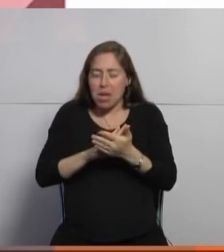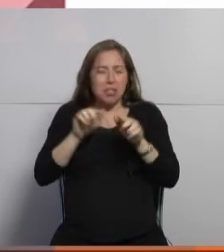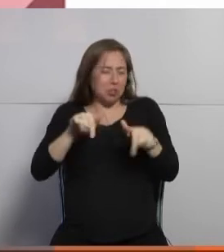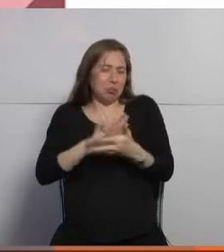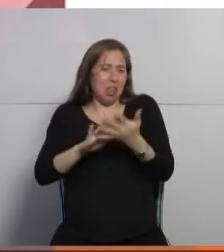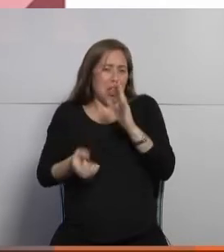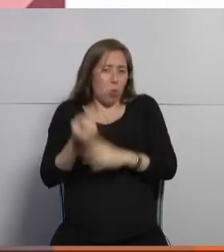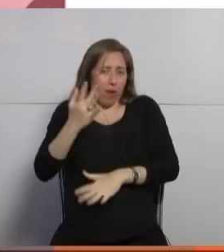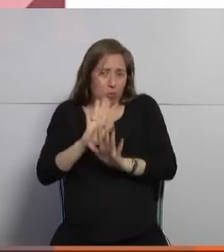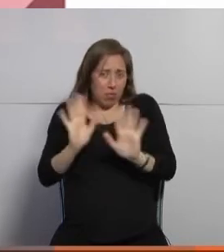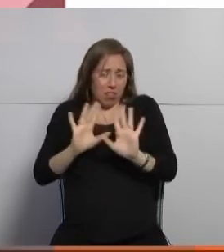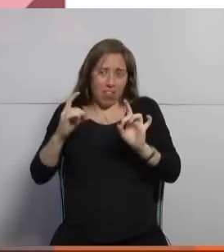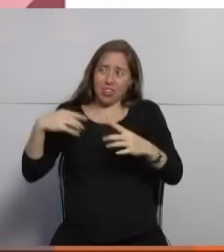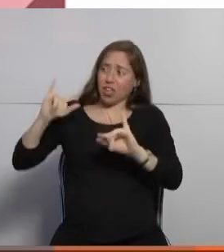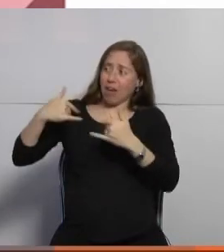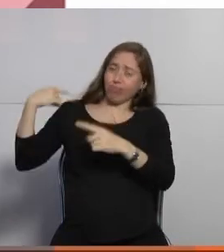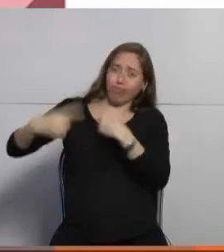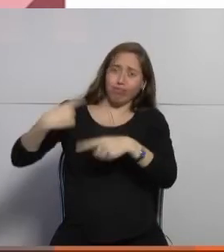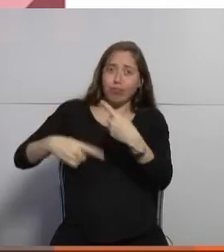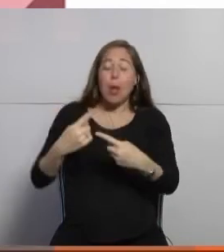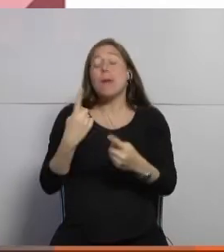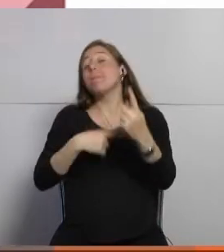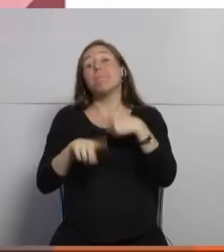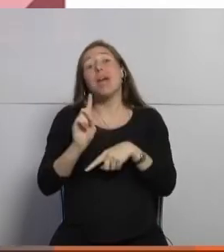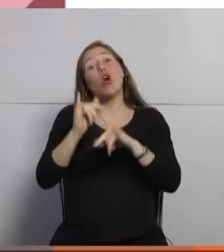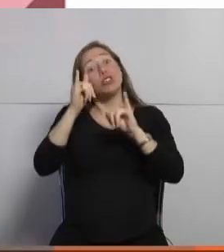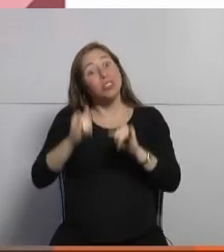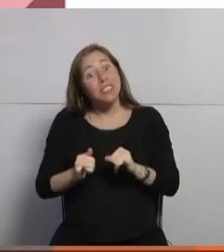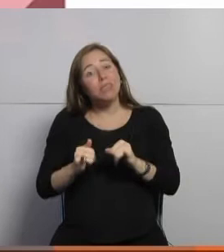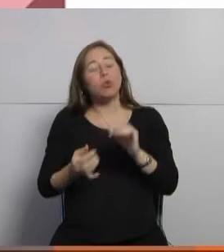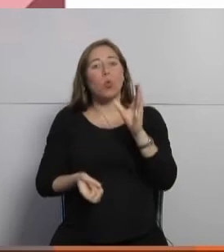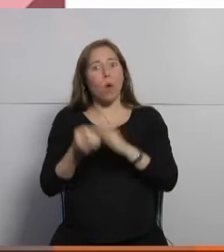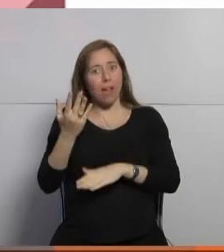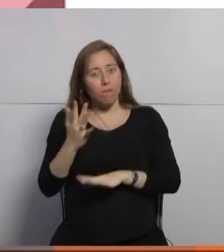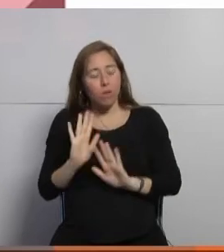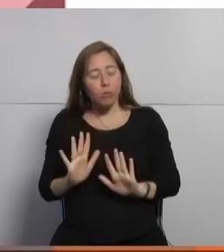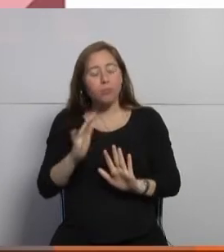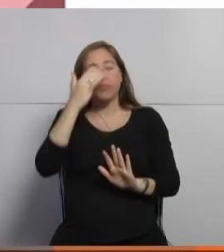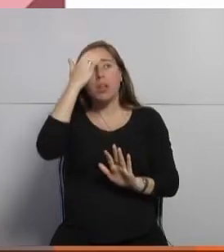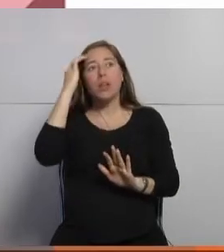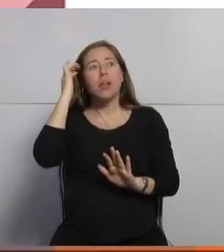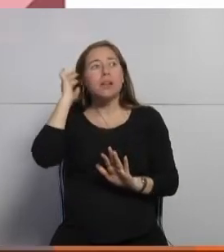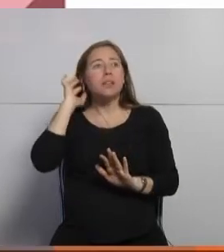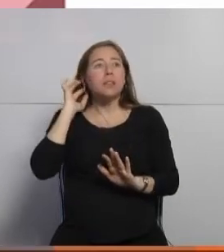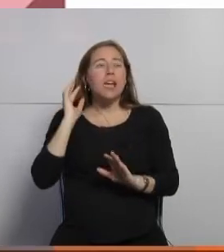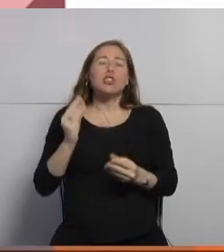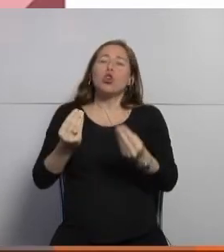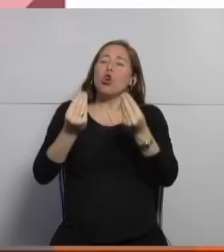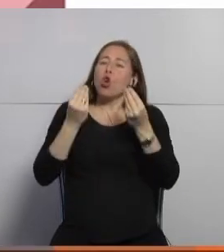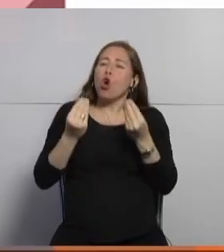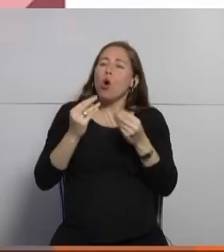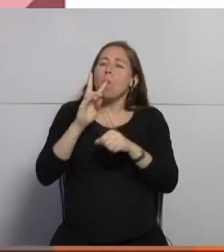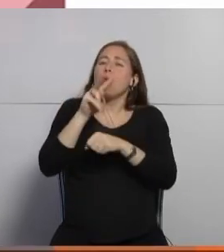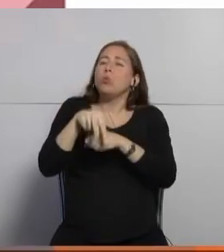nuevo lo que es novedoso es cómo lograr usar esa luz